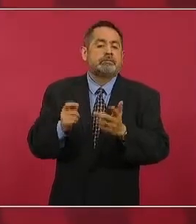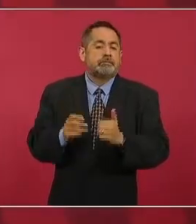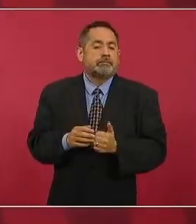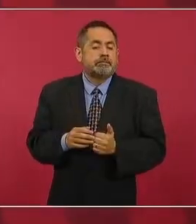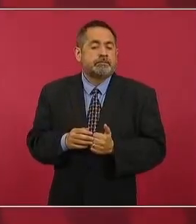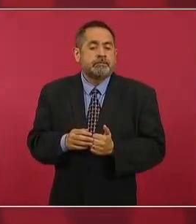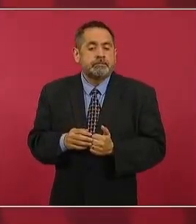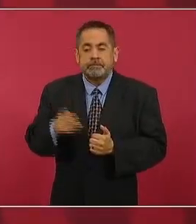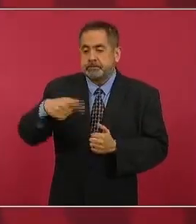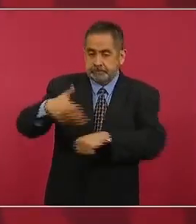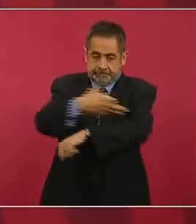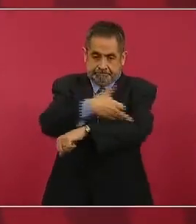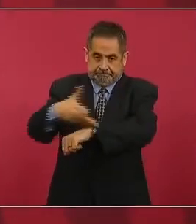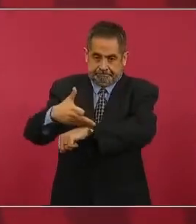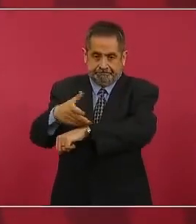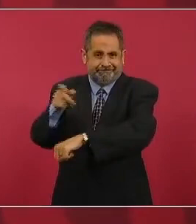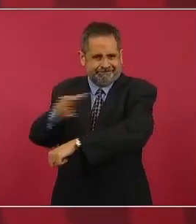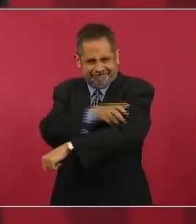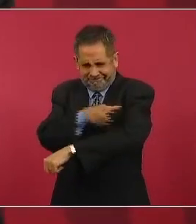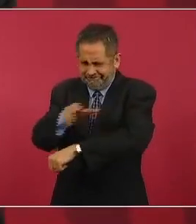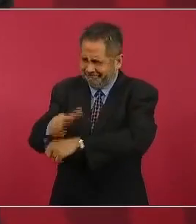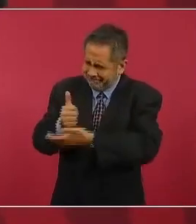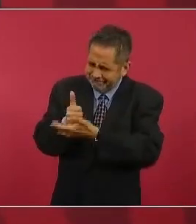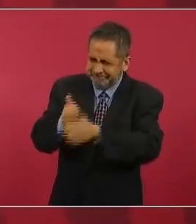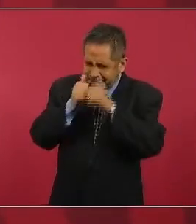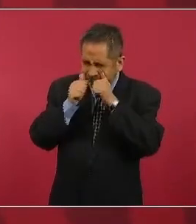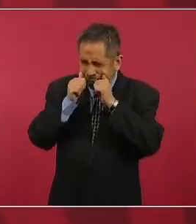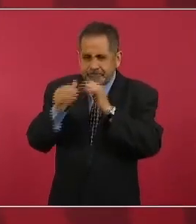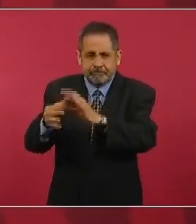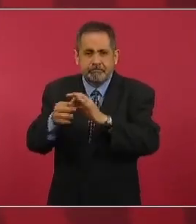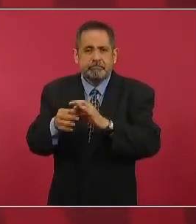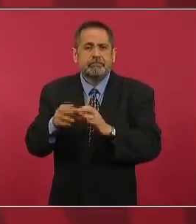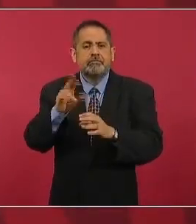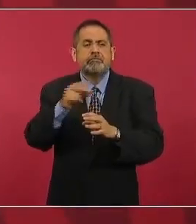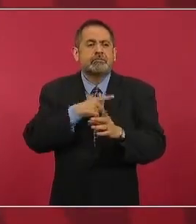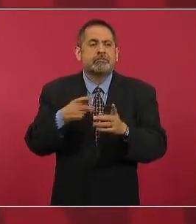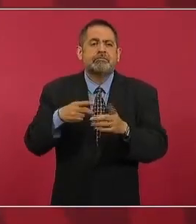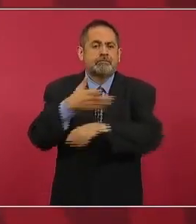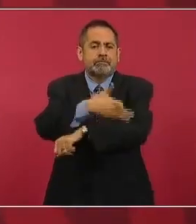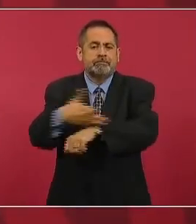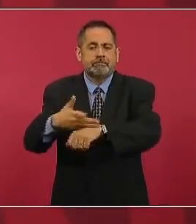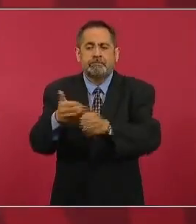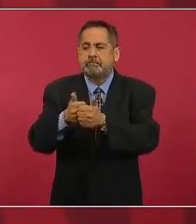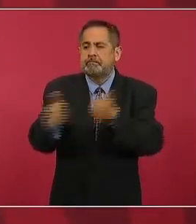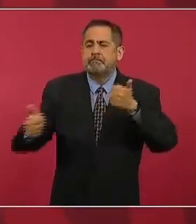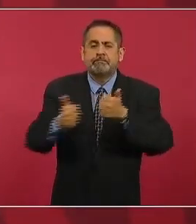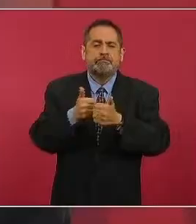a la familia. Evitar la desintegración de las familias.